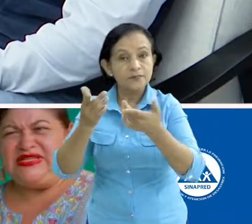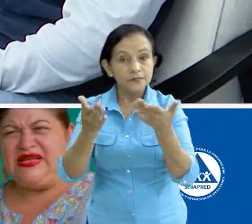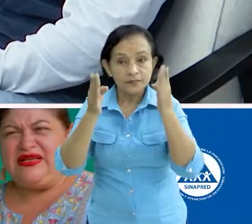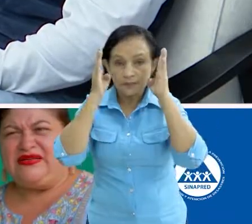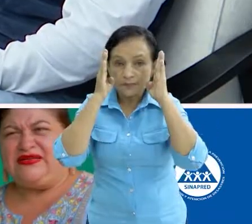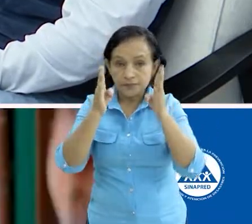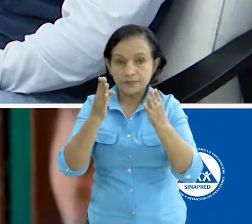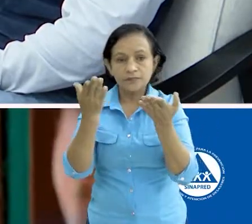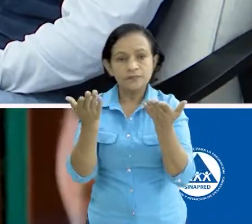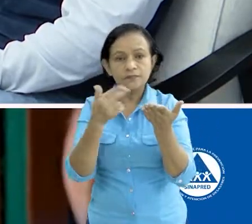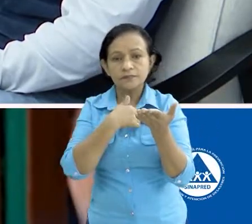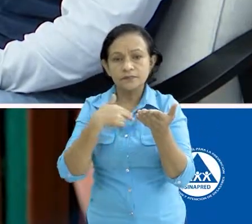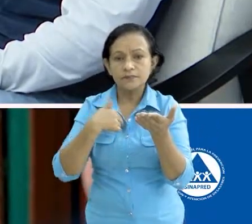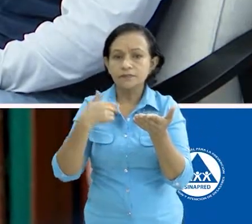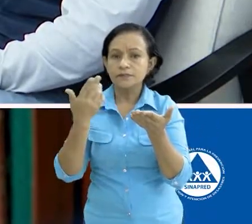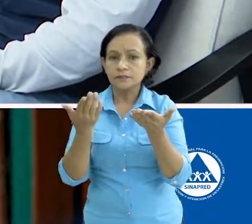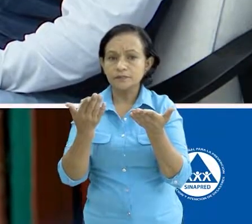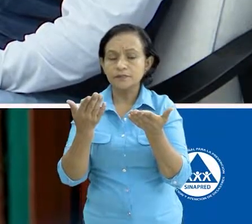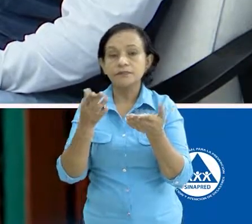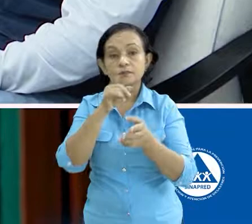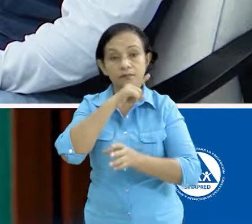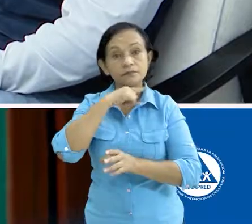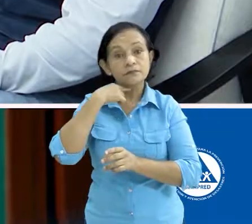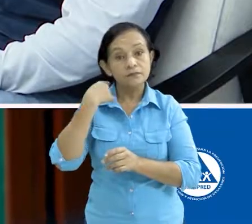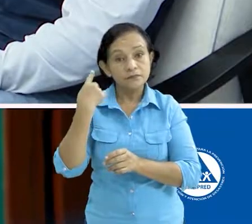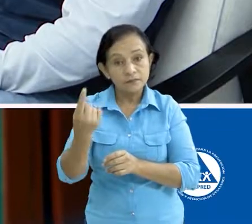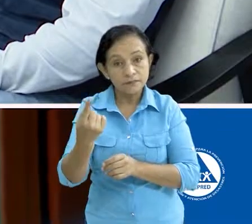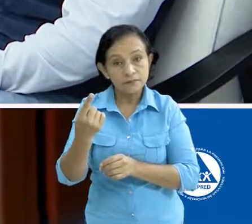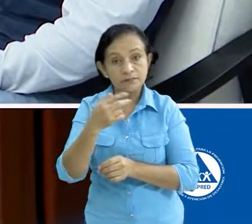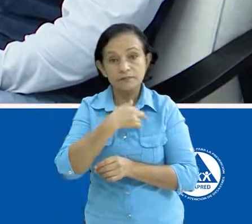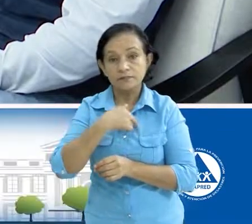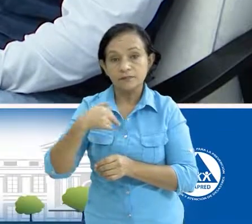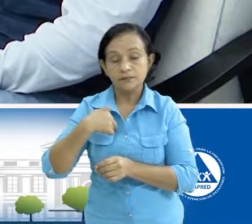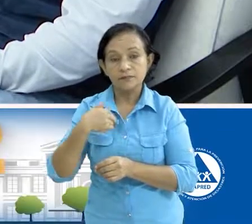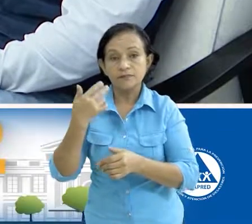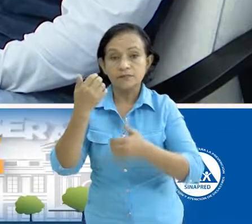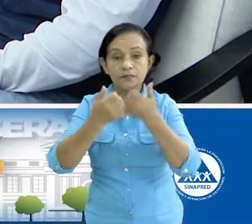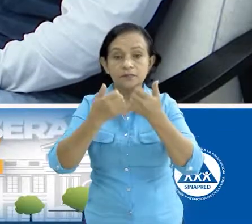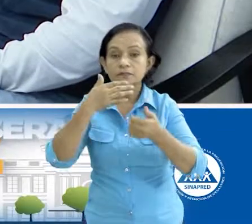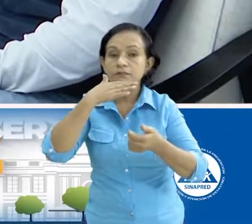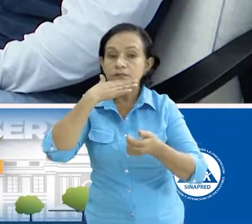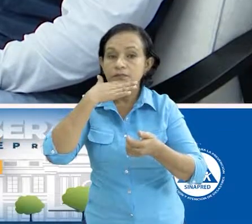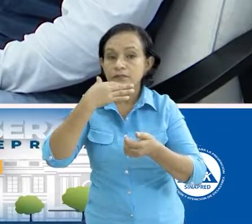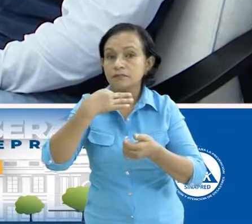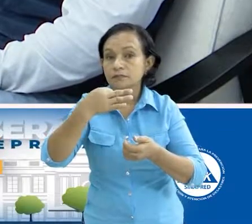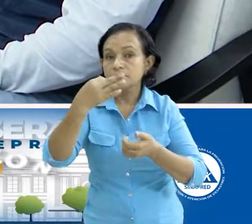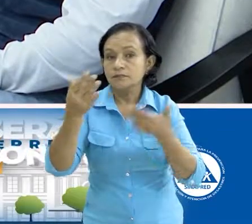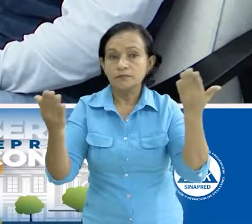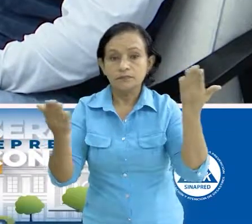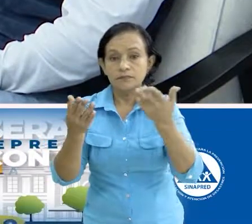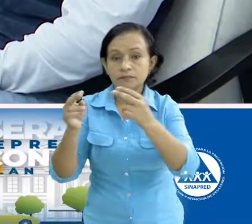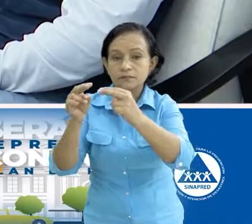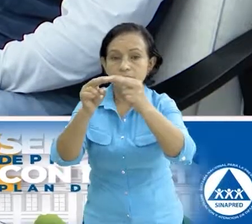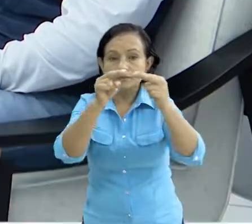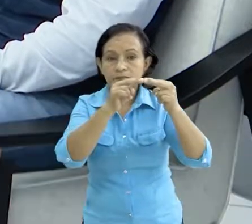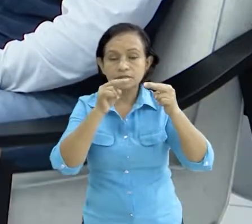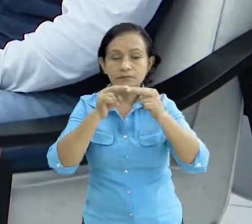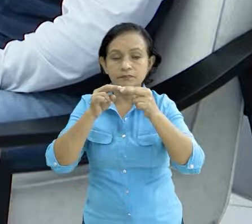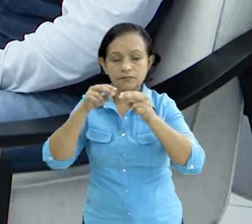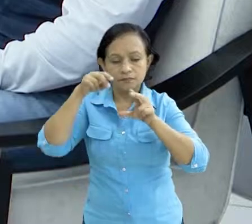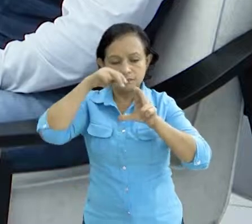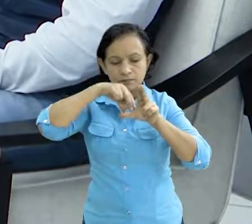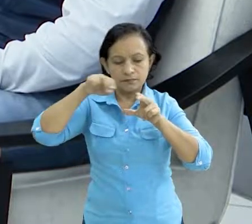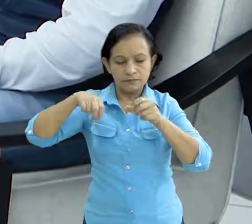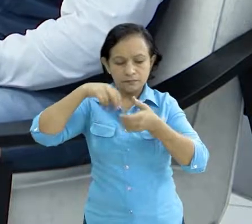la activación de estos puestos de mando debe ser efectiva, ¿verdad?, al momento de una emergencia. ¿Cómo ha sido esa articulación con el nivel